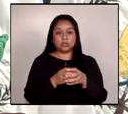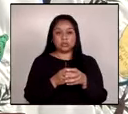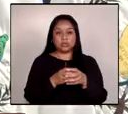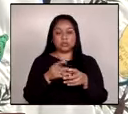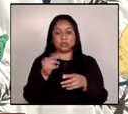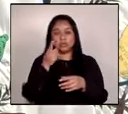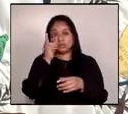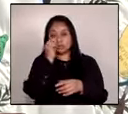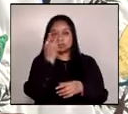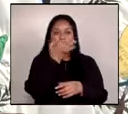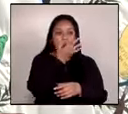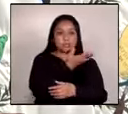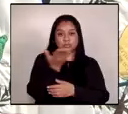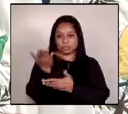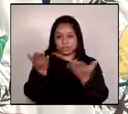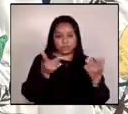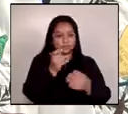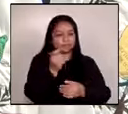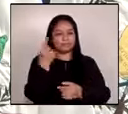señores y señores, amigos todos.